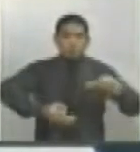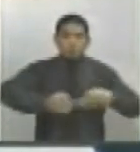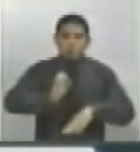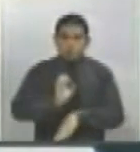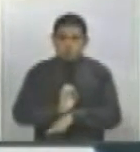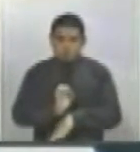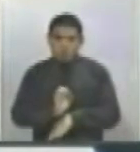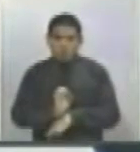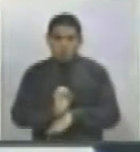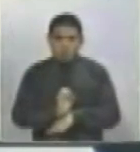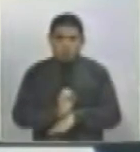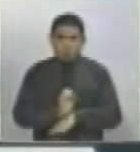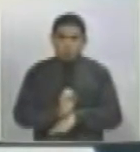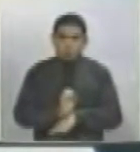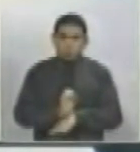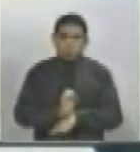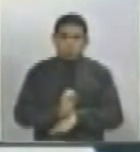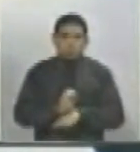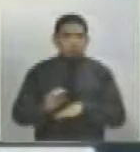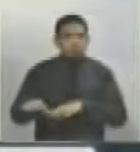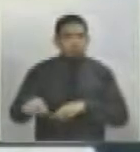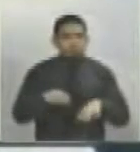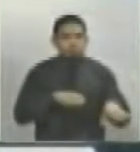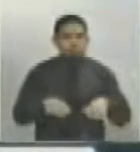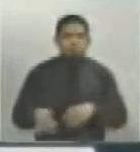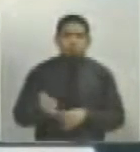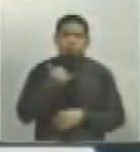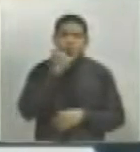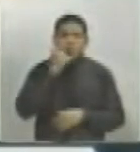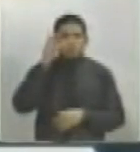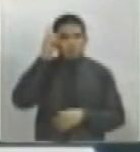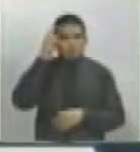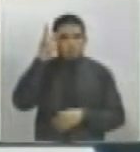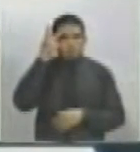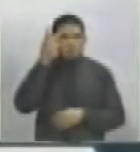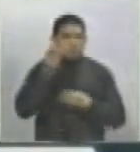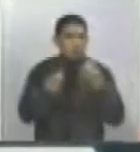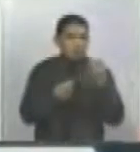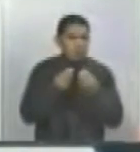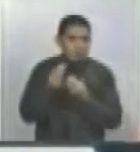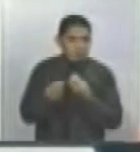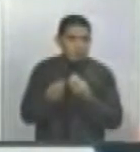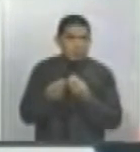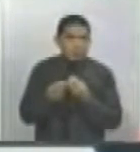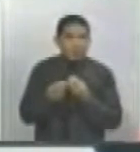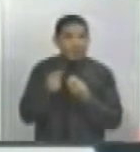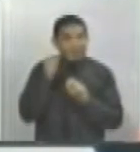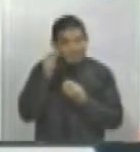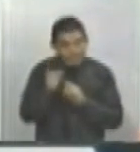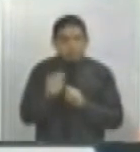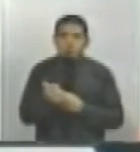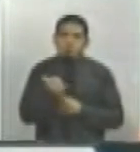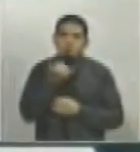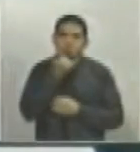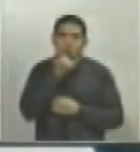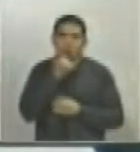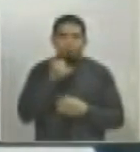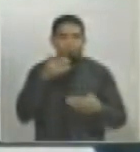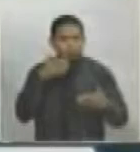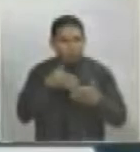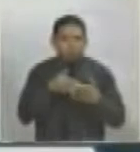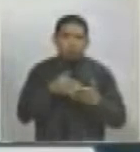actuó de mala manera, eso está en contra de la defensa del Estado